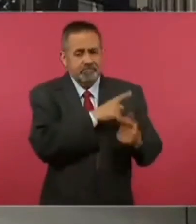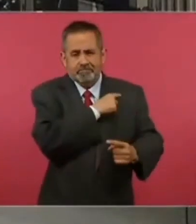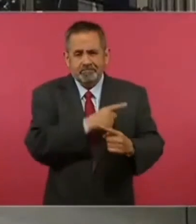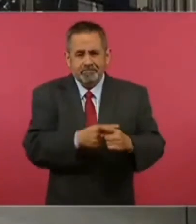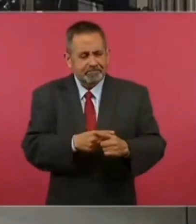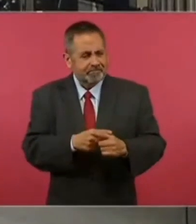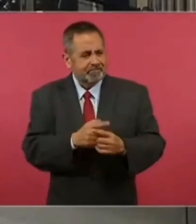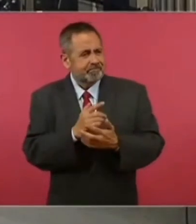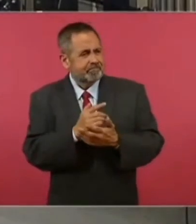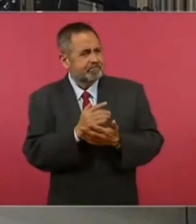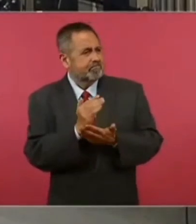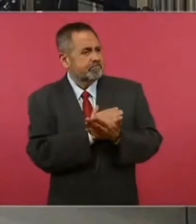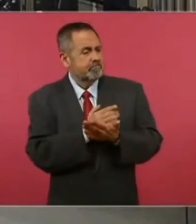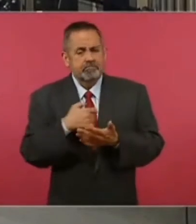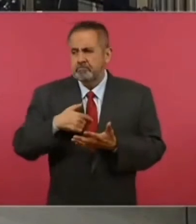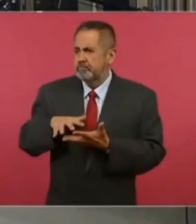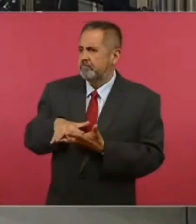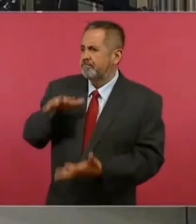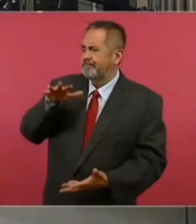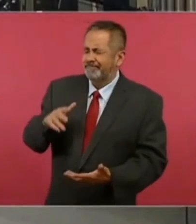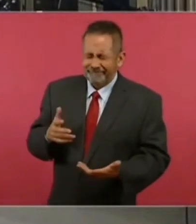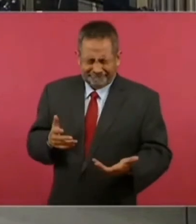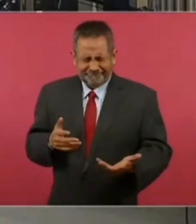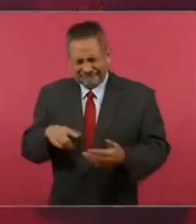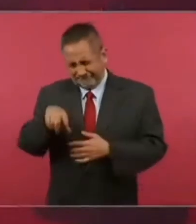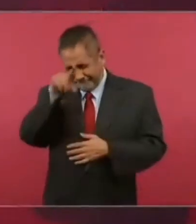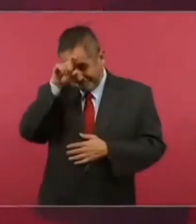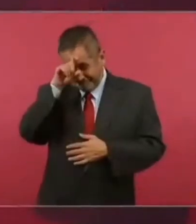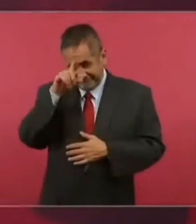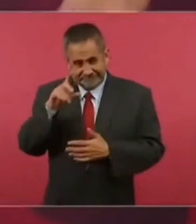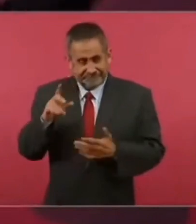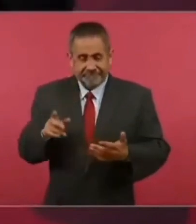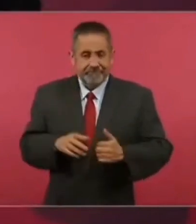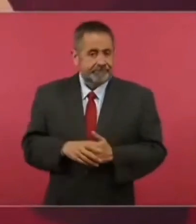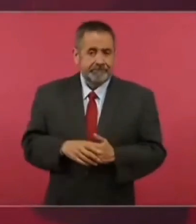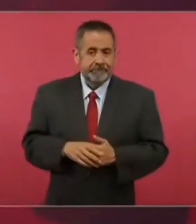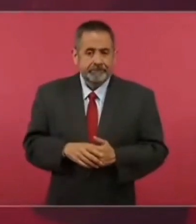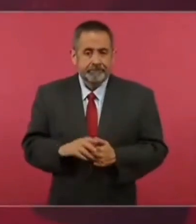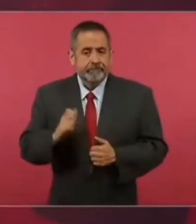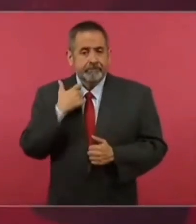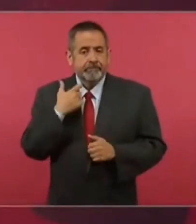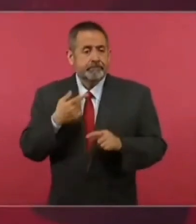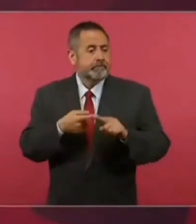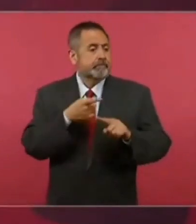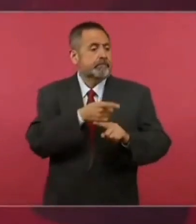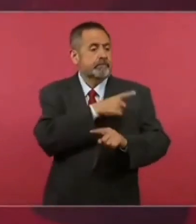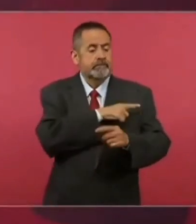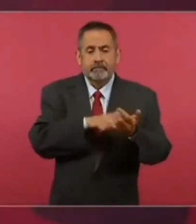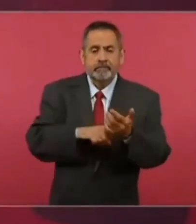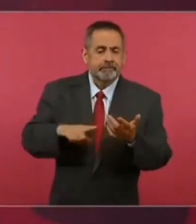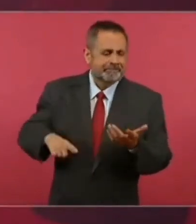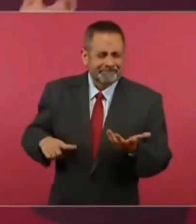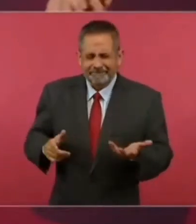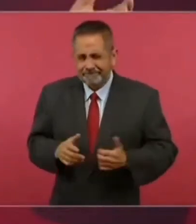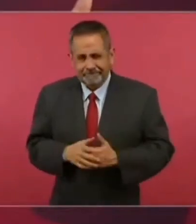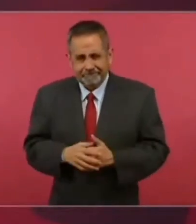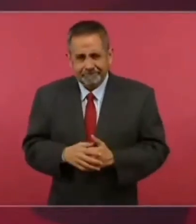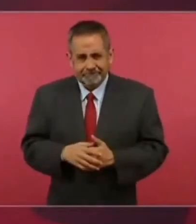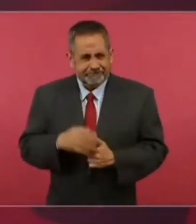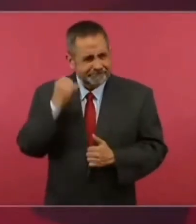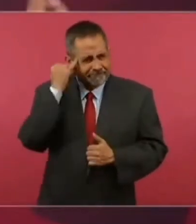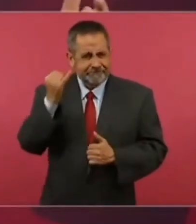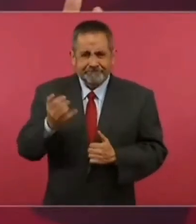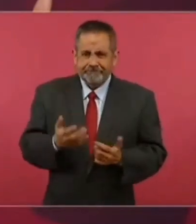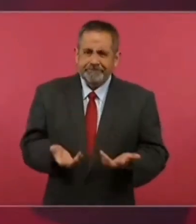tiempo, de los anteriores gobiernos. Imagínense,